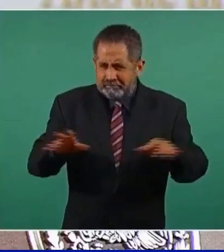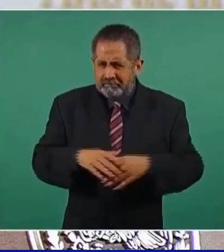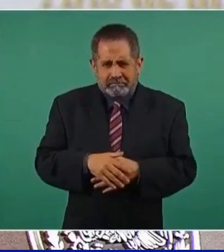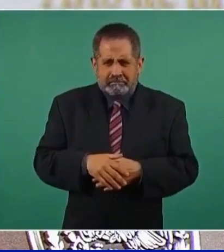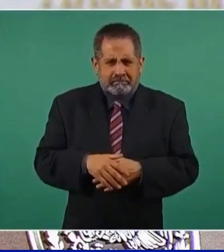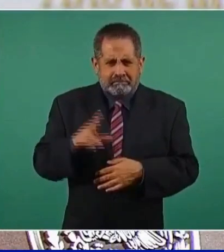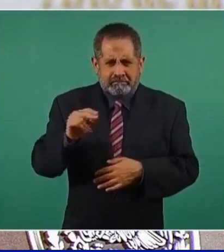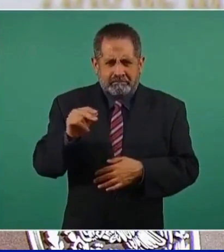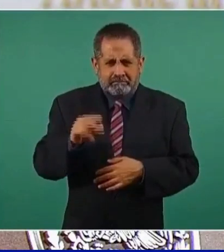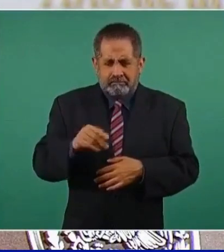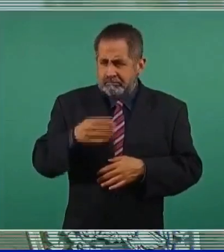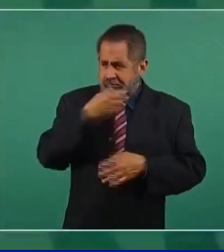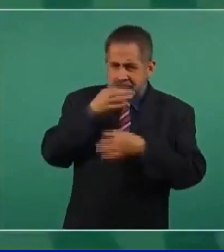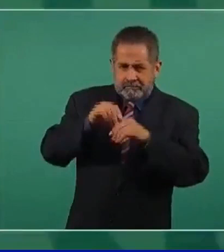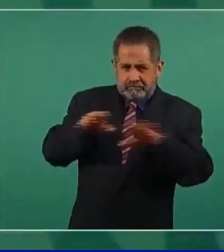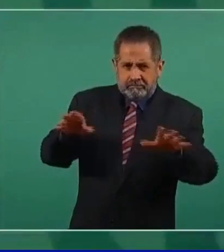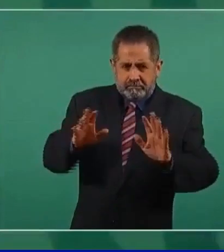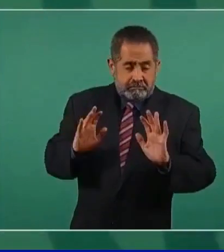si se dio a conocer.